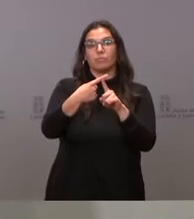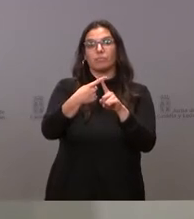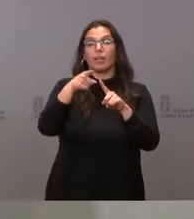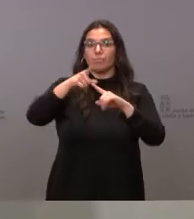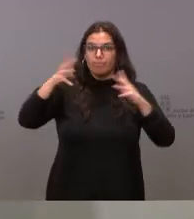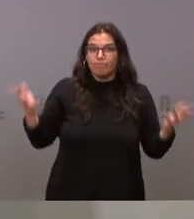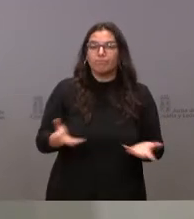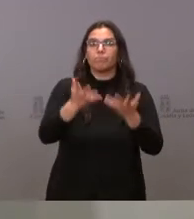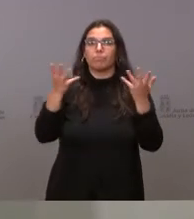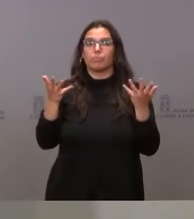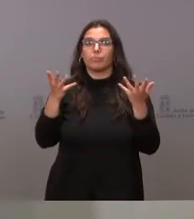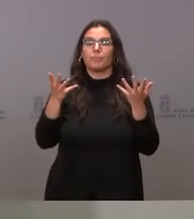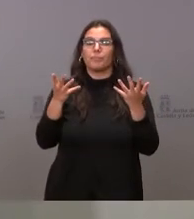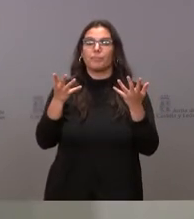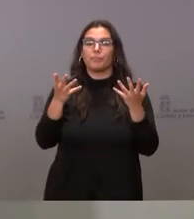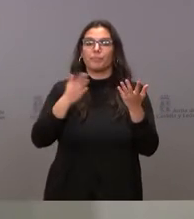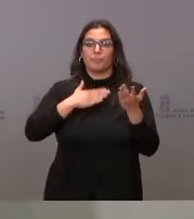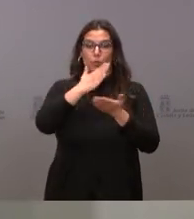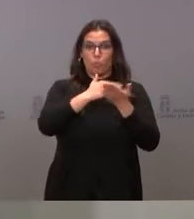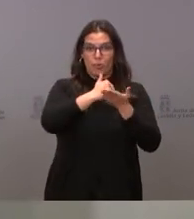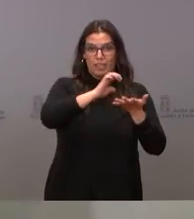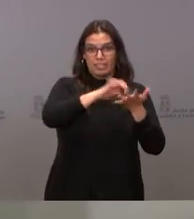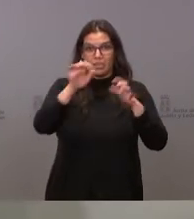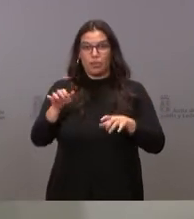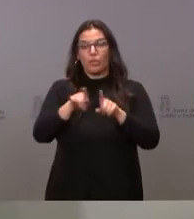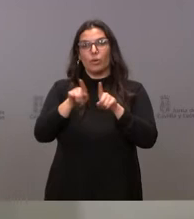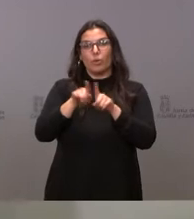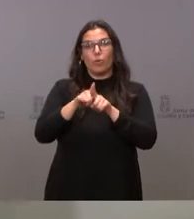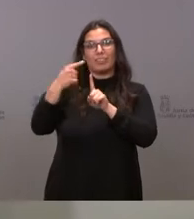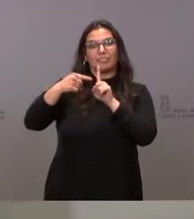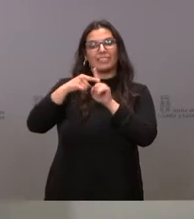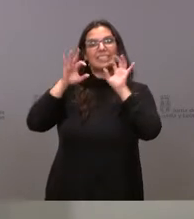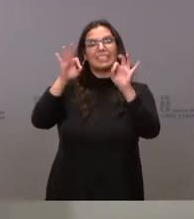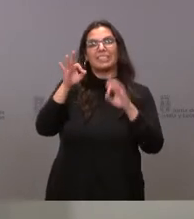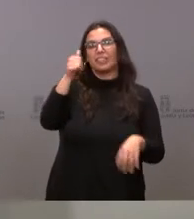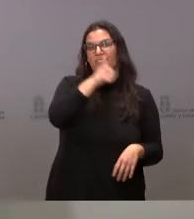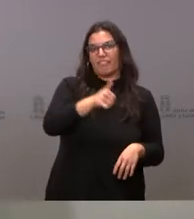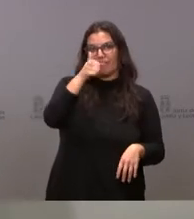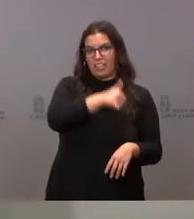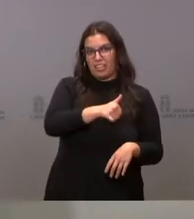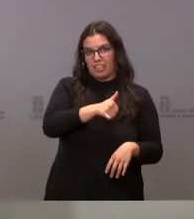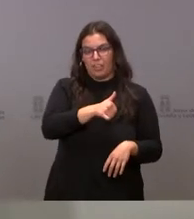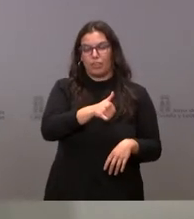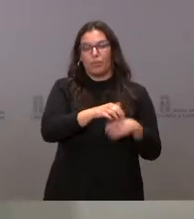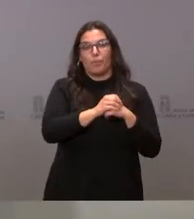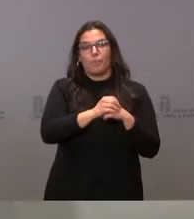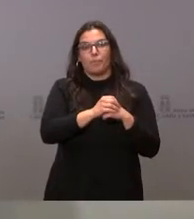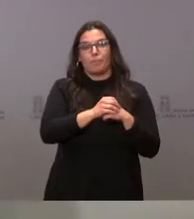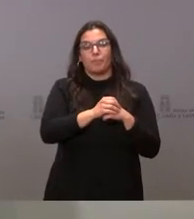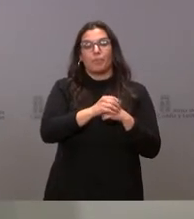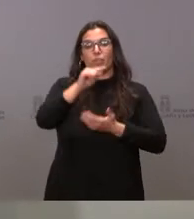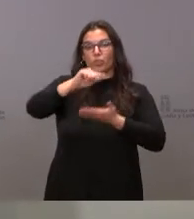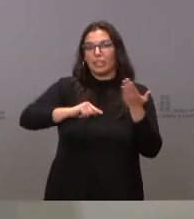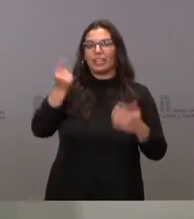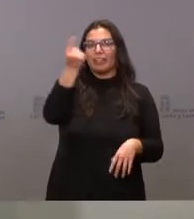promocionar a nuestra comunidad como región vitivinícola. Se van a contratar con esta cuantía el